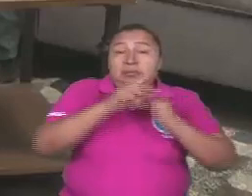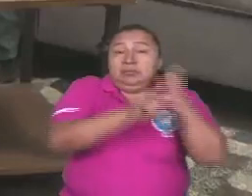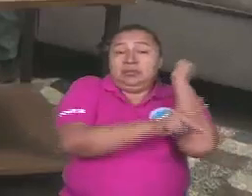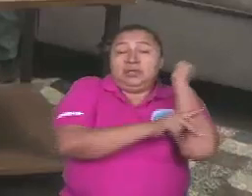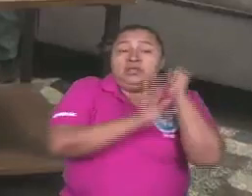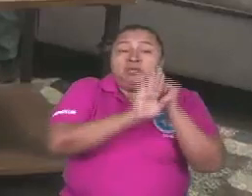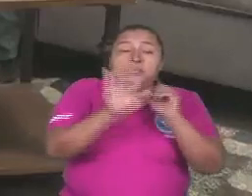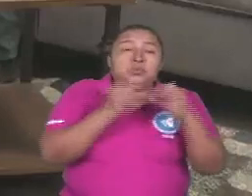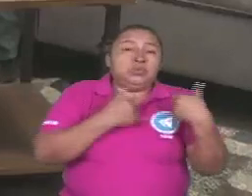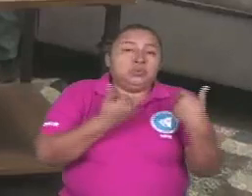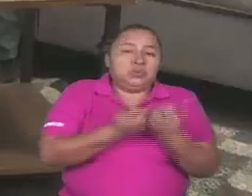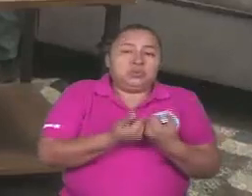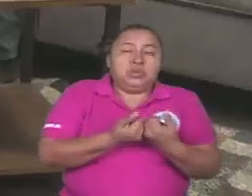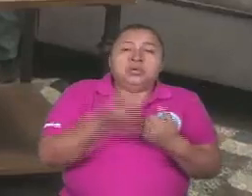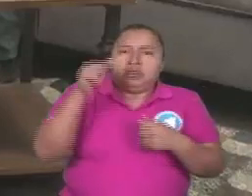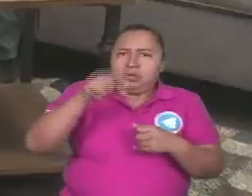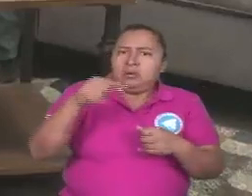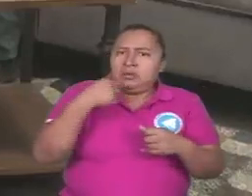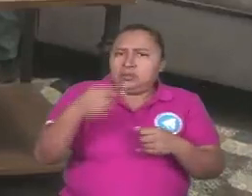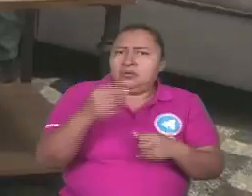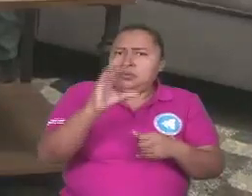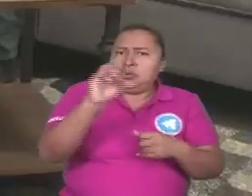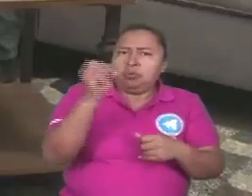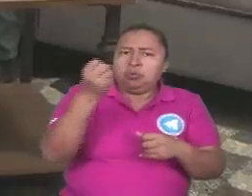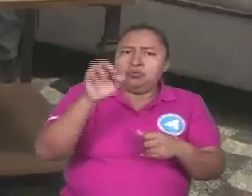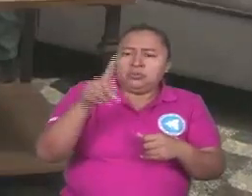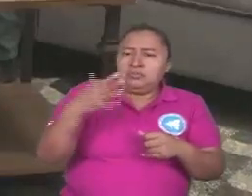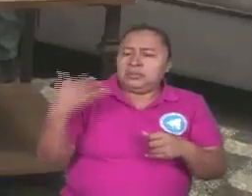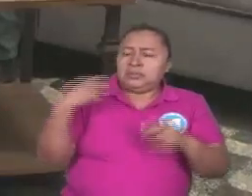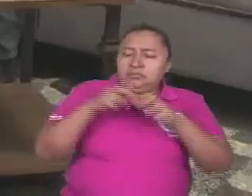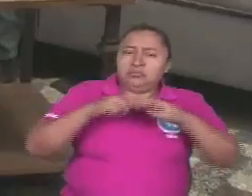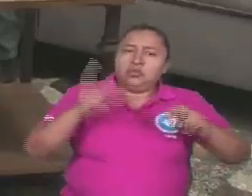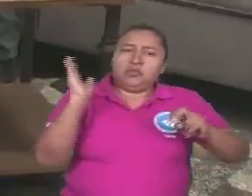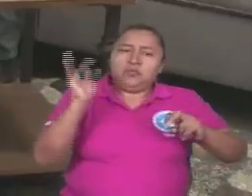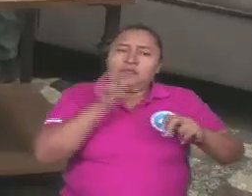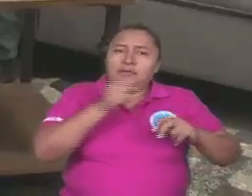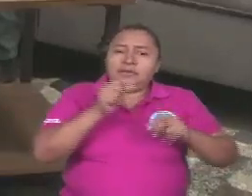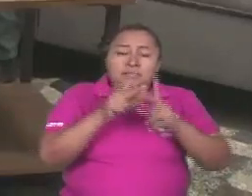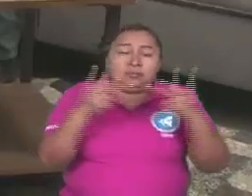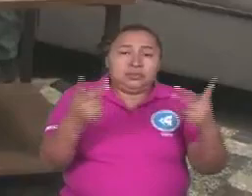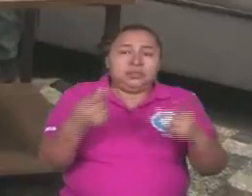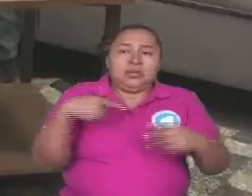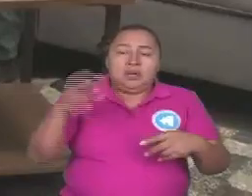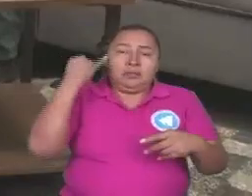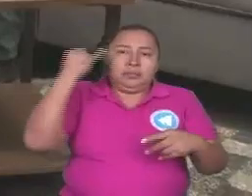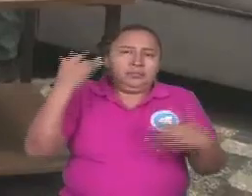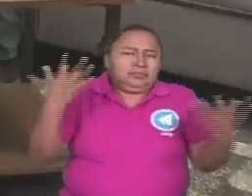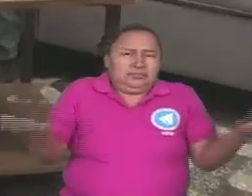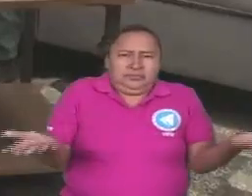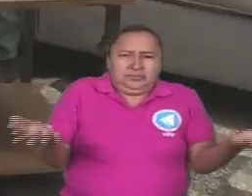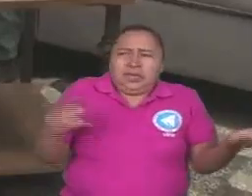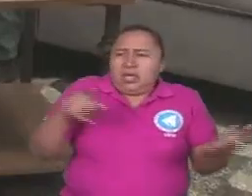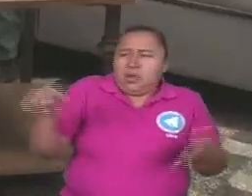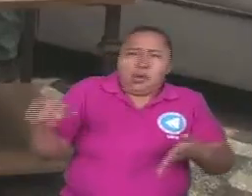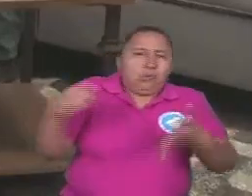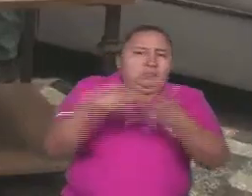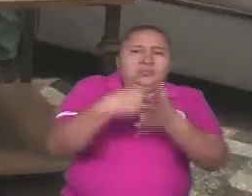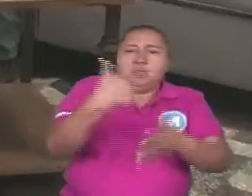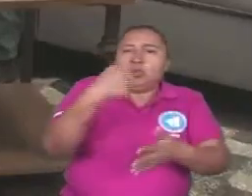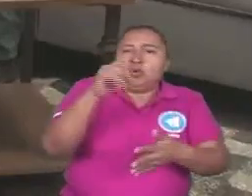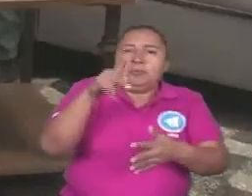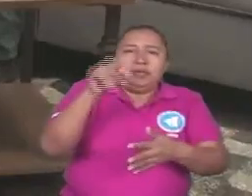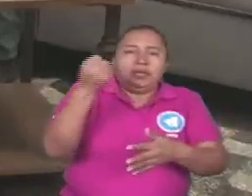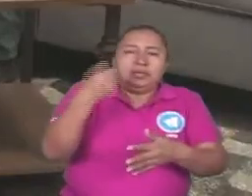sus instituciones. Y eso es que acaba de decir el COSEP de una conferencia de prensa que acaban de hacer. Inventándose. Son golpistas, son